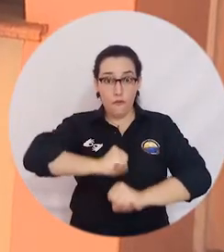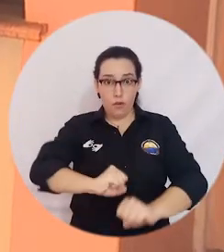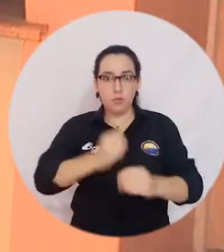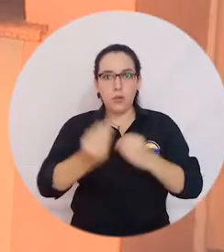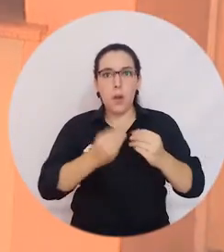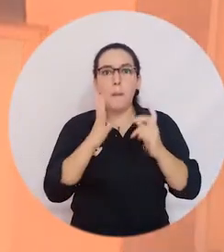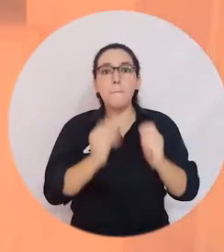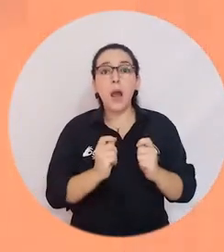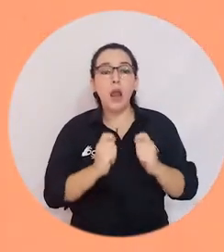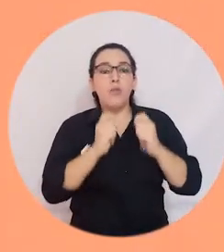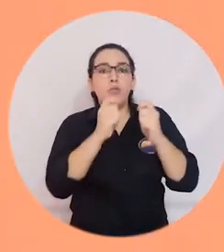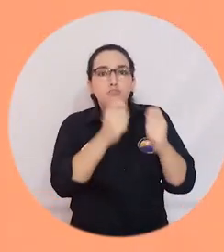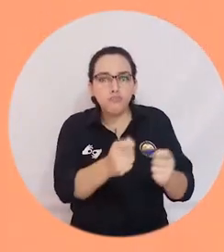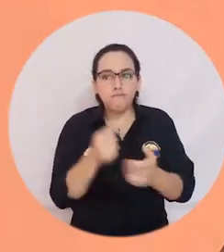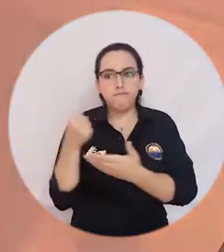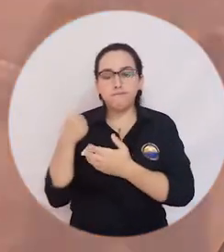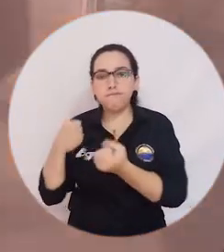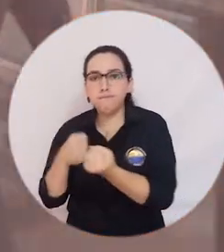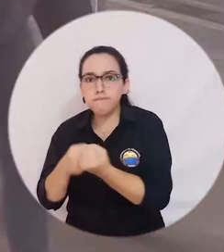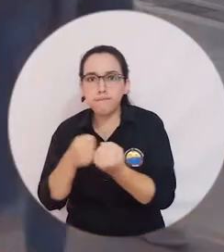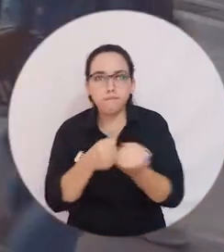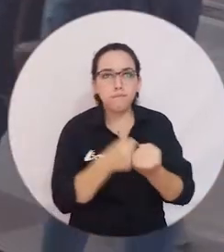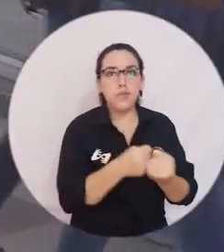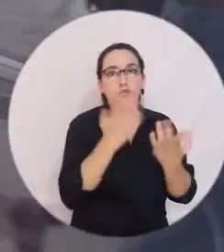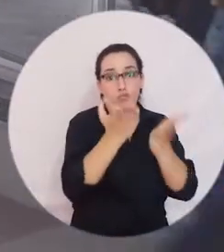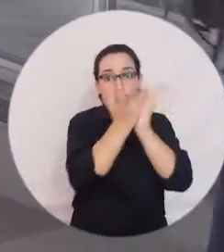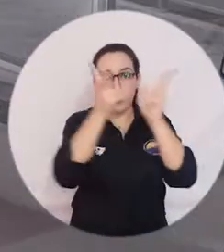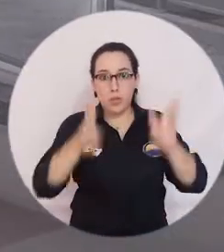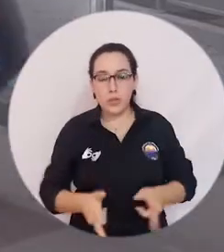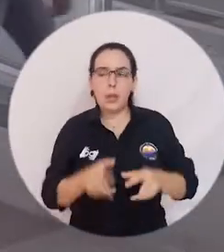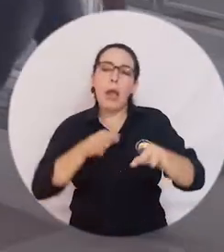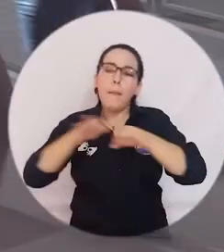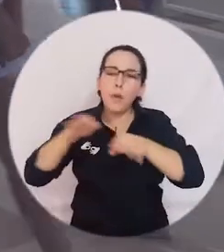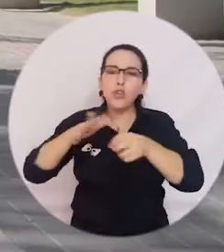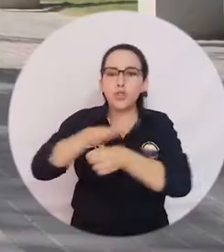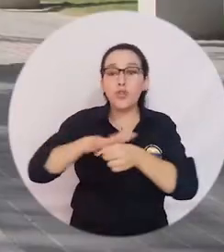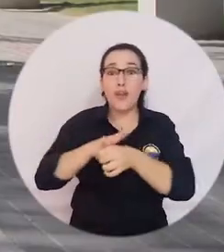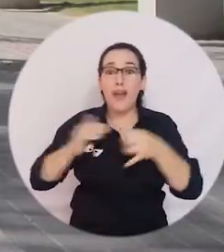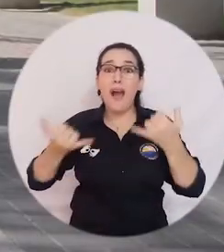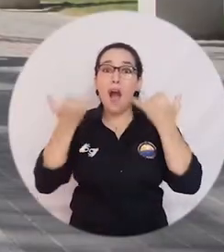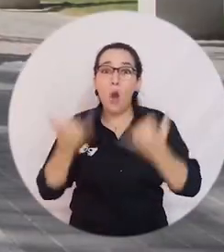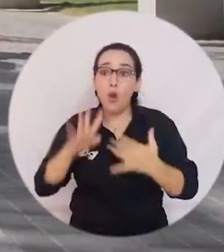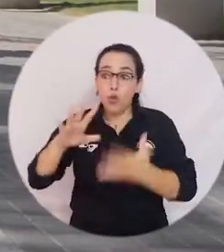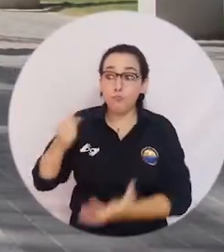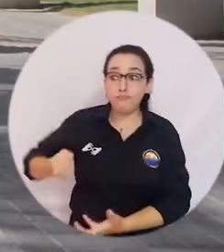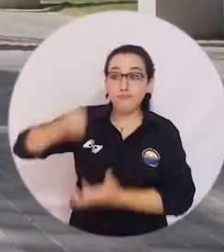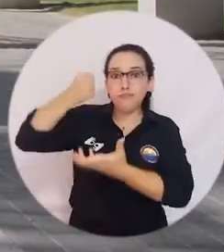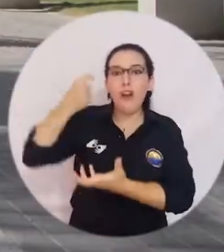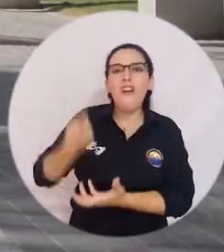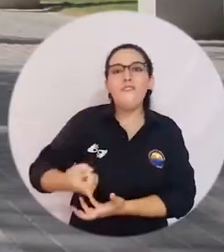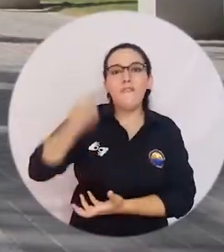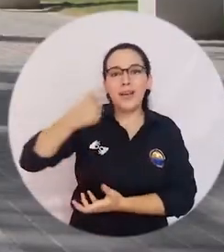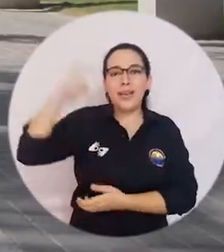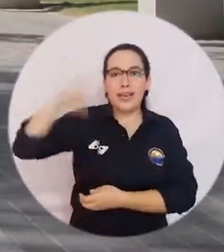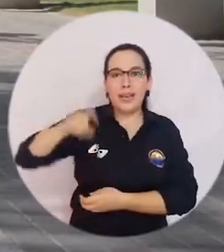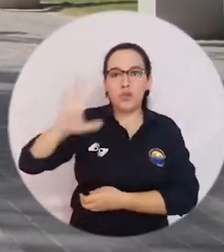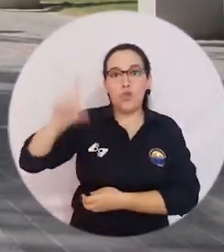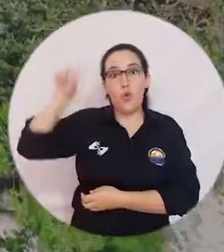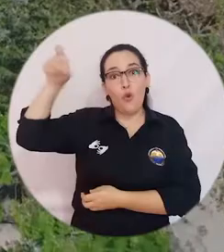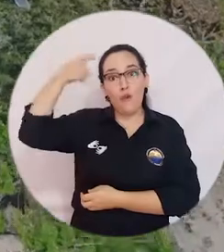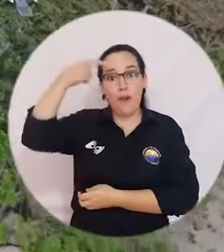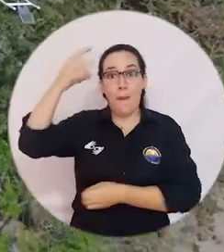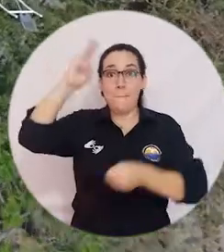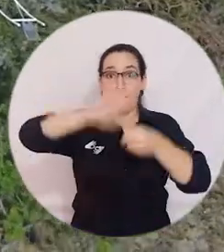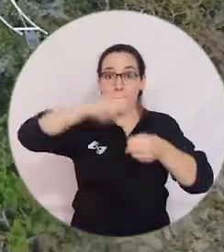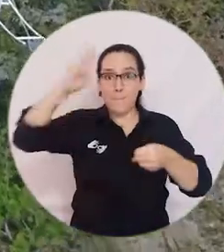esfuerzos realizados para otorgar alivios económicos a todos los estudiantes, y explicó la situación actual ante los recursos faltantes que se requieren de la